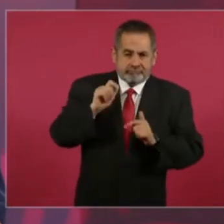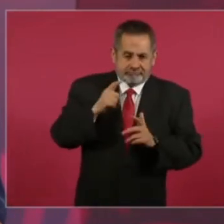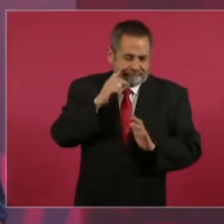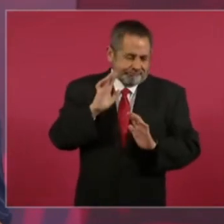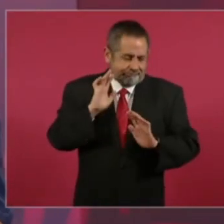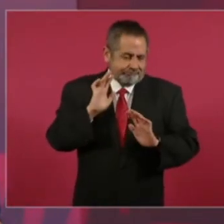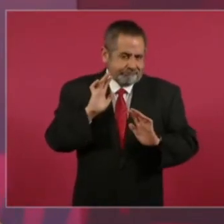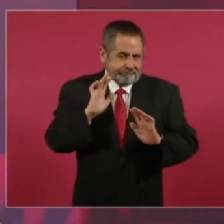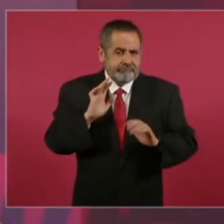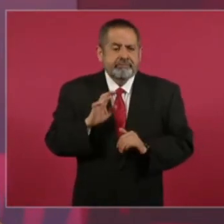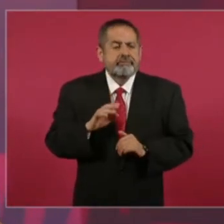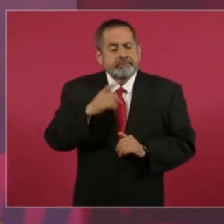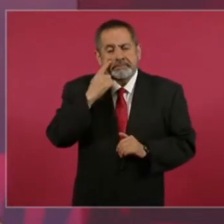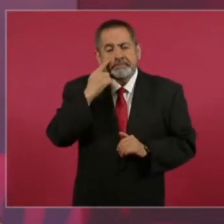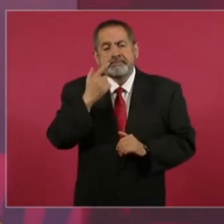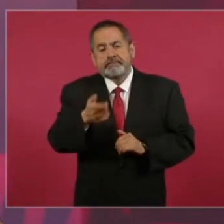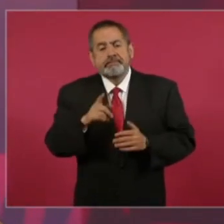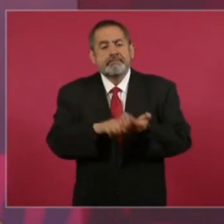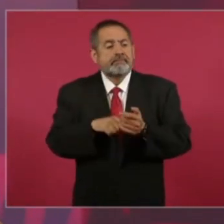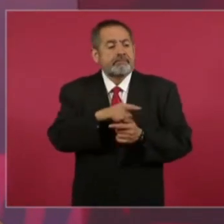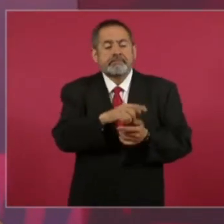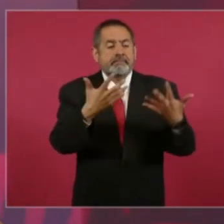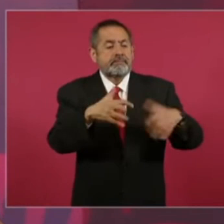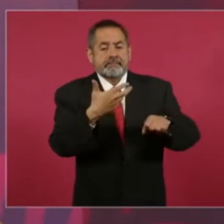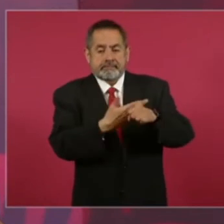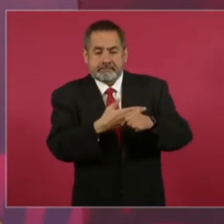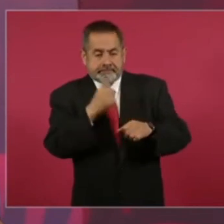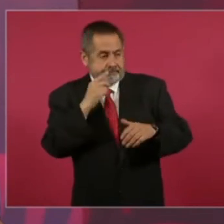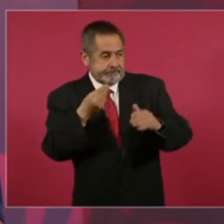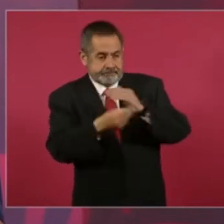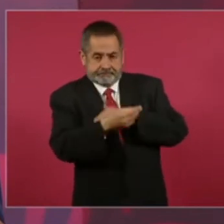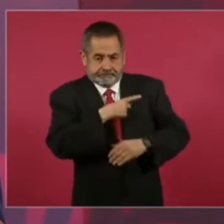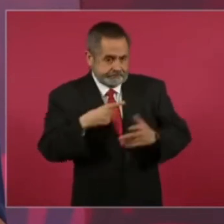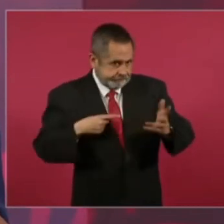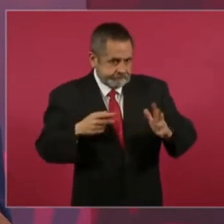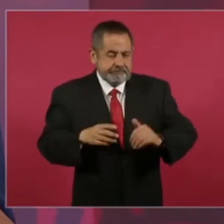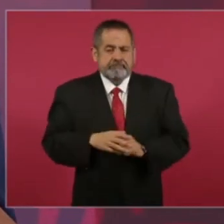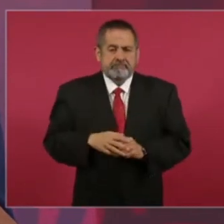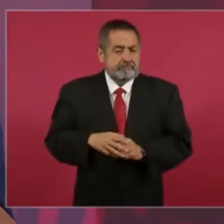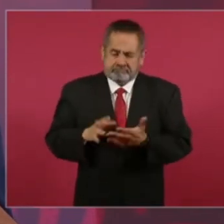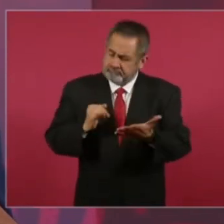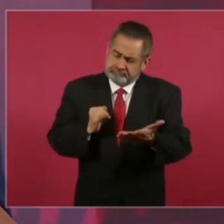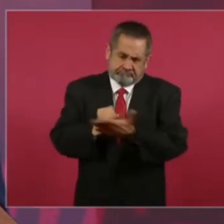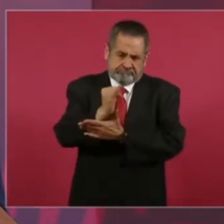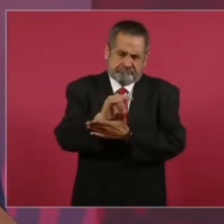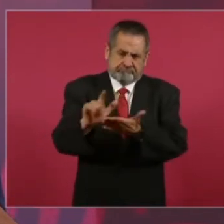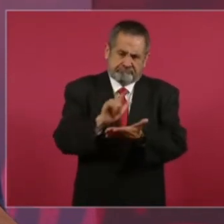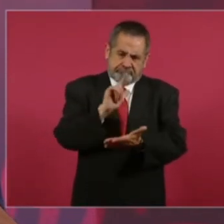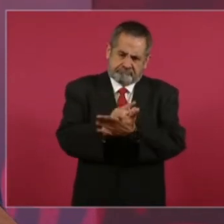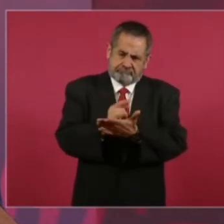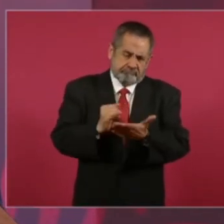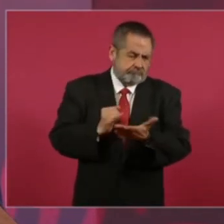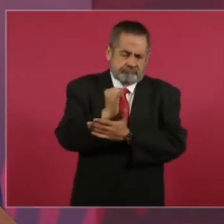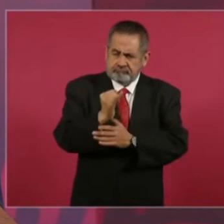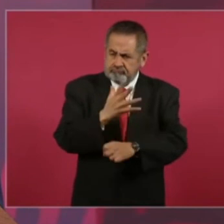que le deben a esta empresa y actuar con